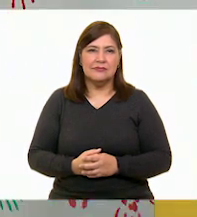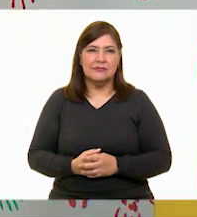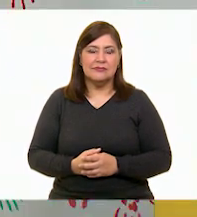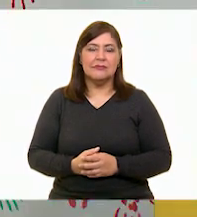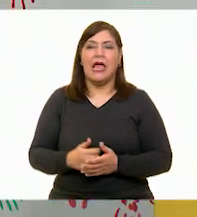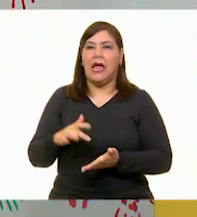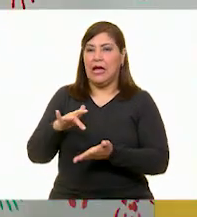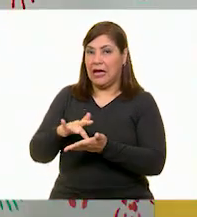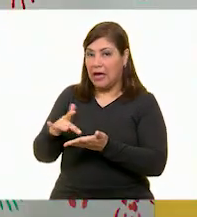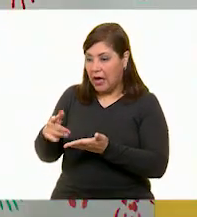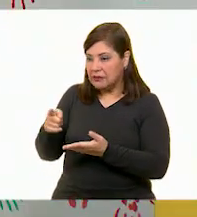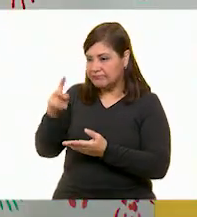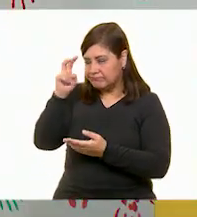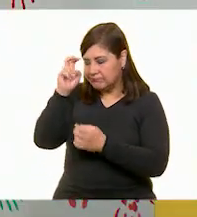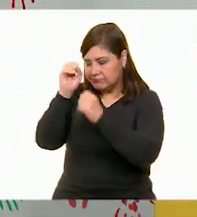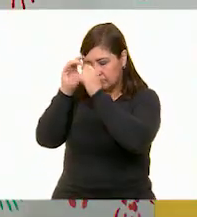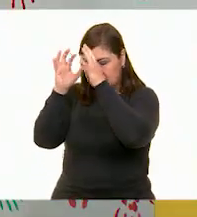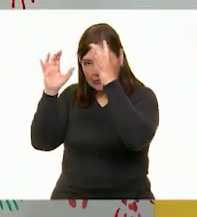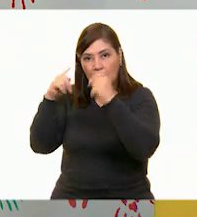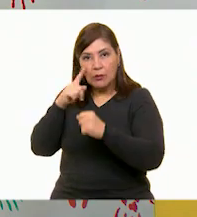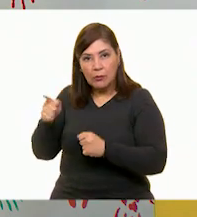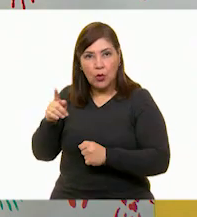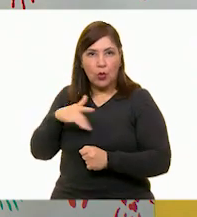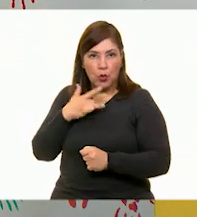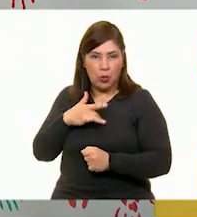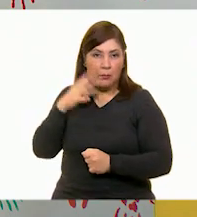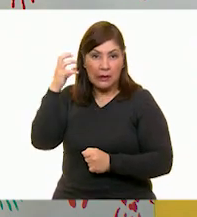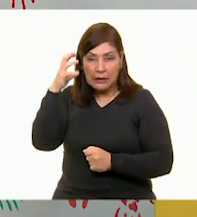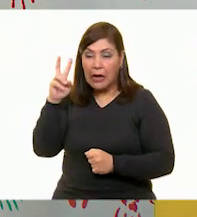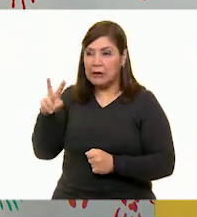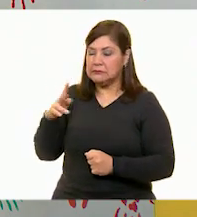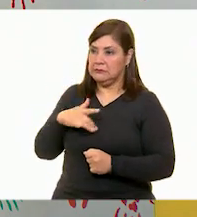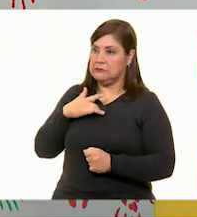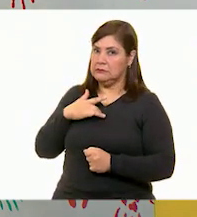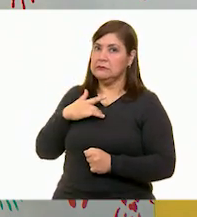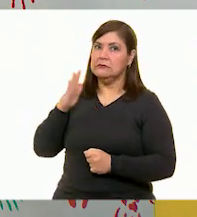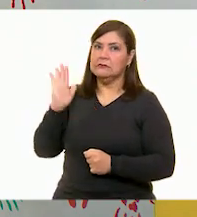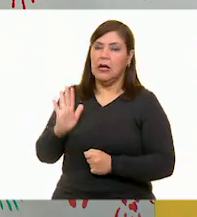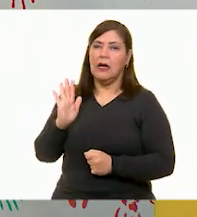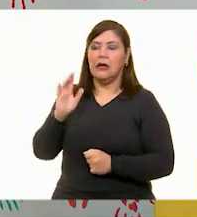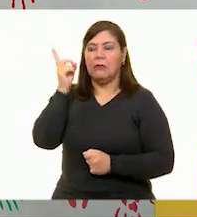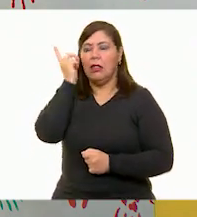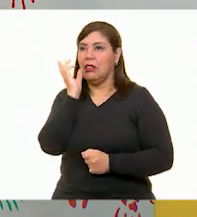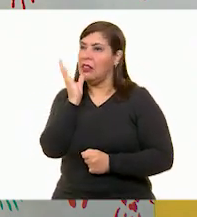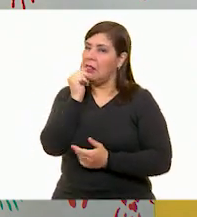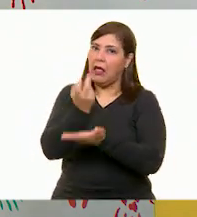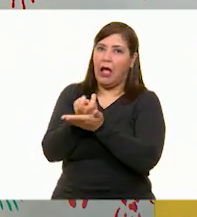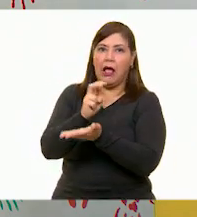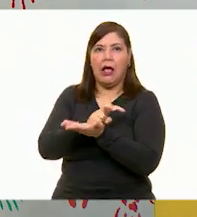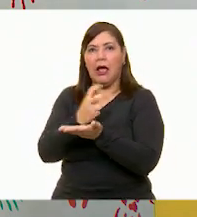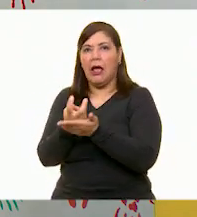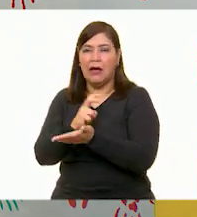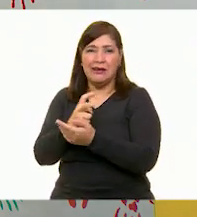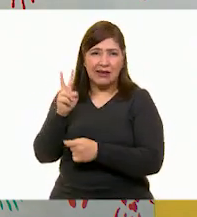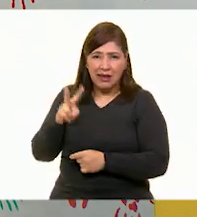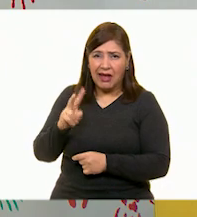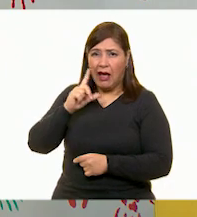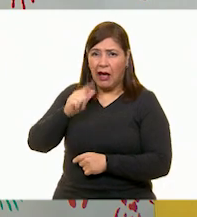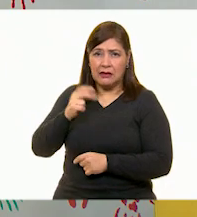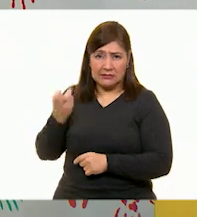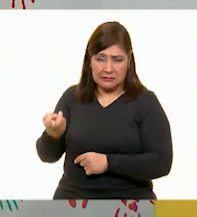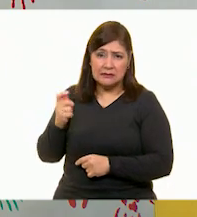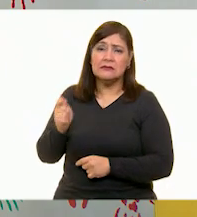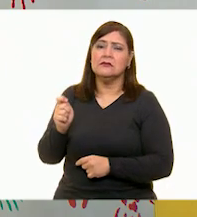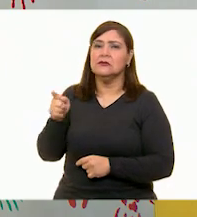Gracias por compartir tu sueño, Panchito, que de pronto más bien parecía una pesadilla. Tanto tú como Erick